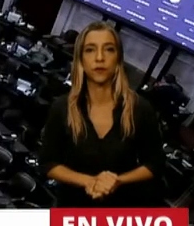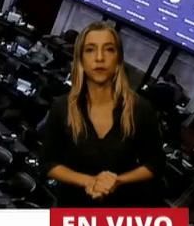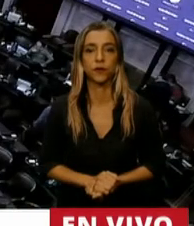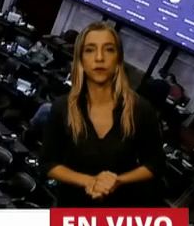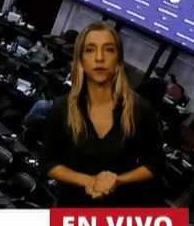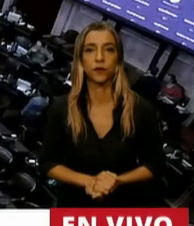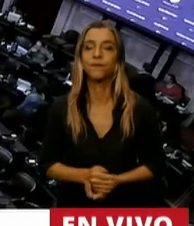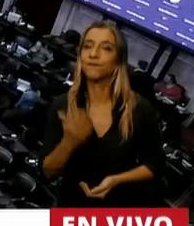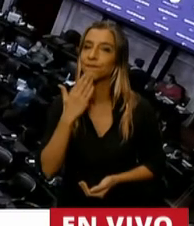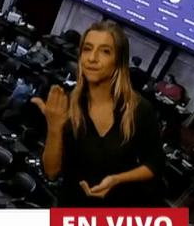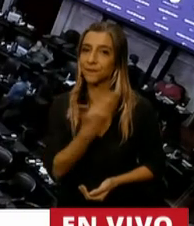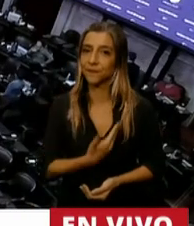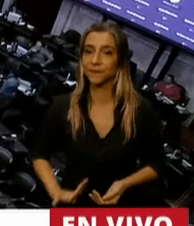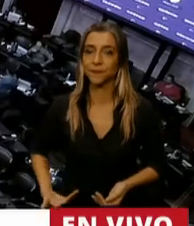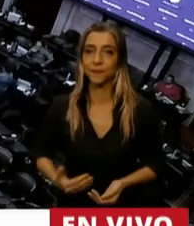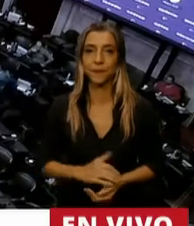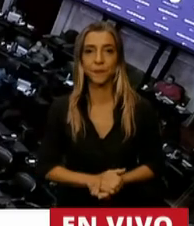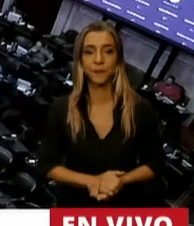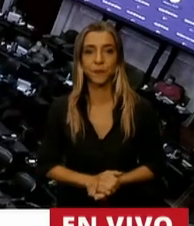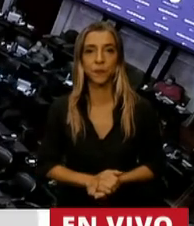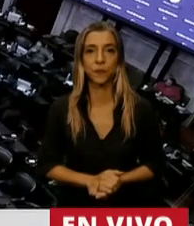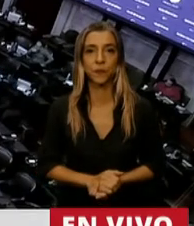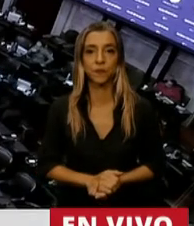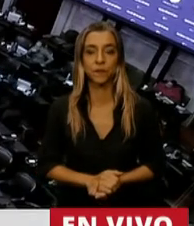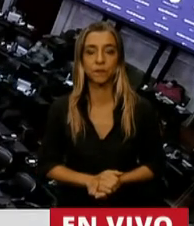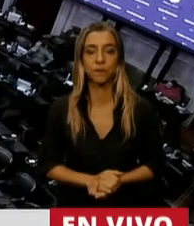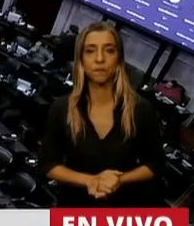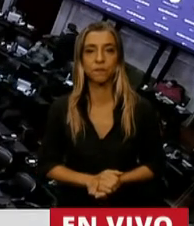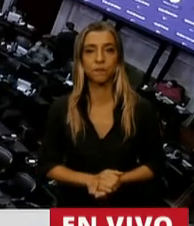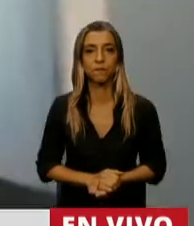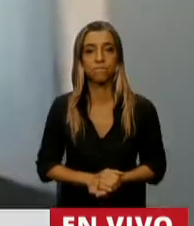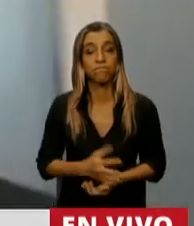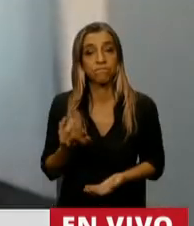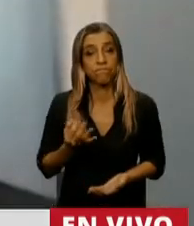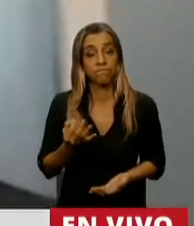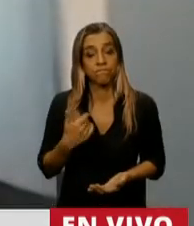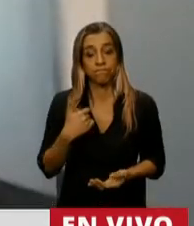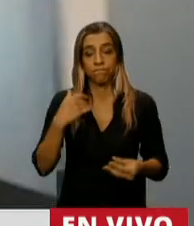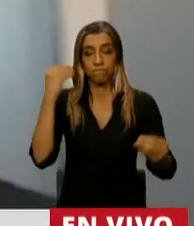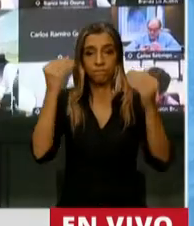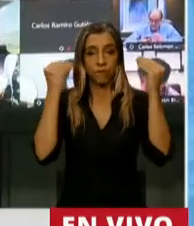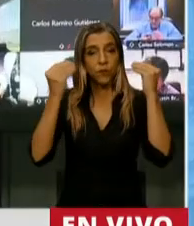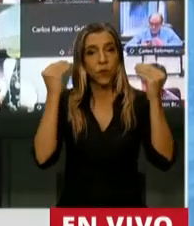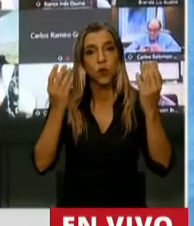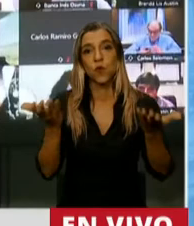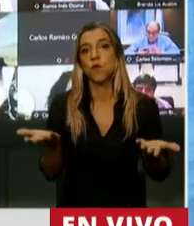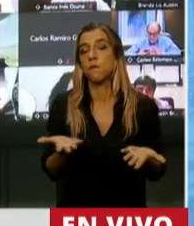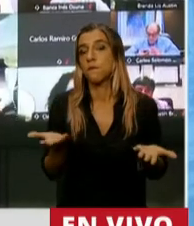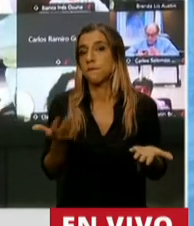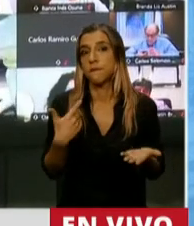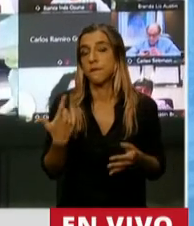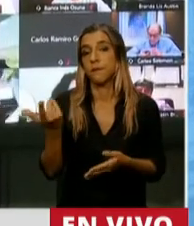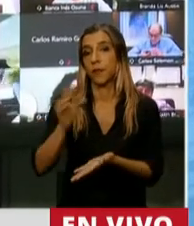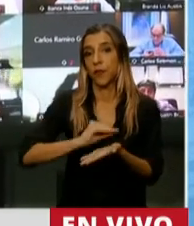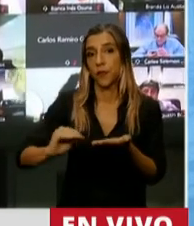Gracias, señor presidente. La verdad que preocupado, preocupado por el